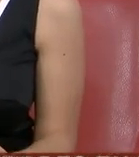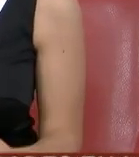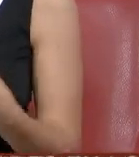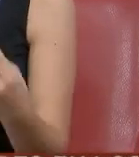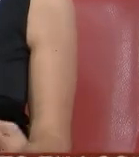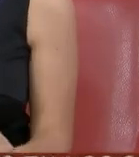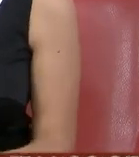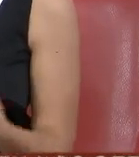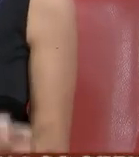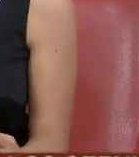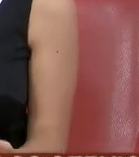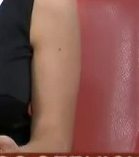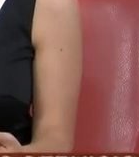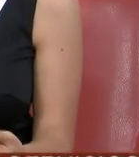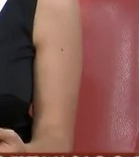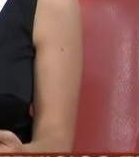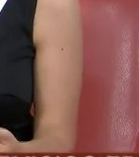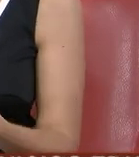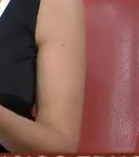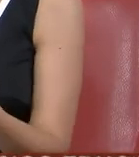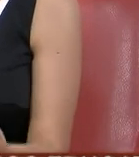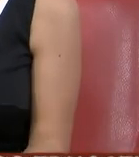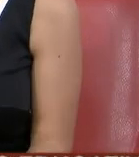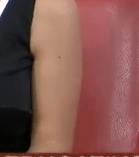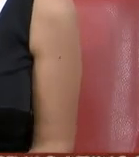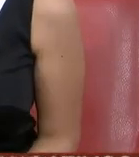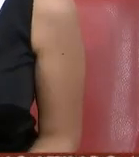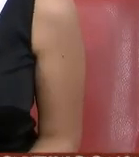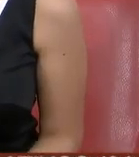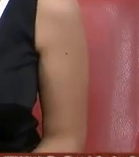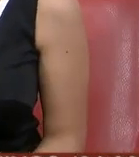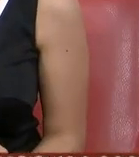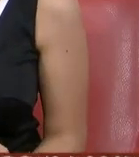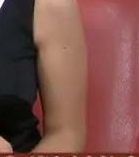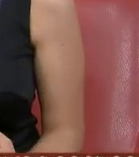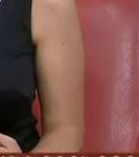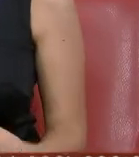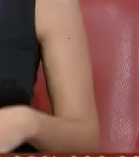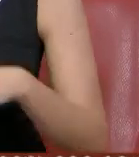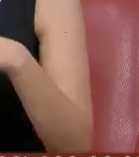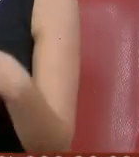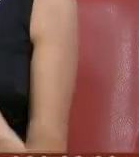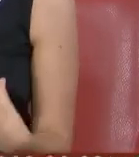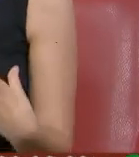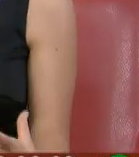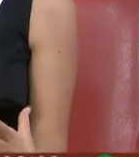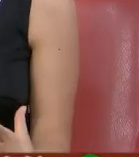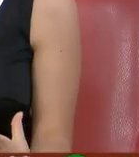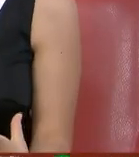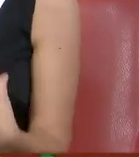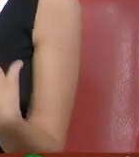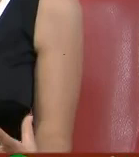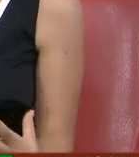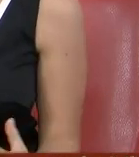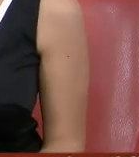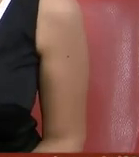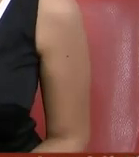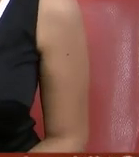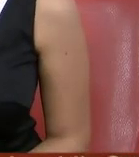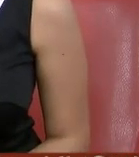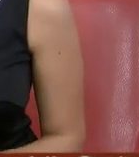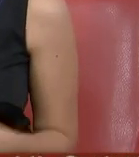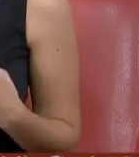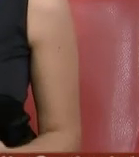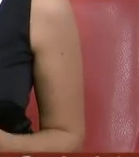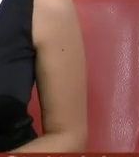no permite que las autoridades brasileñas puedan utilizarla para investigaciones judiciales así que ahí vemos cómo se pelean nuevamente